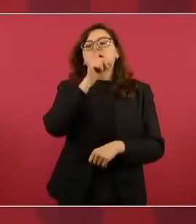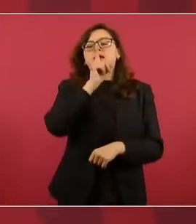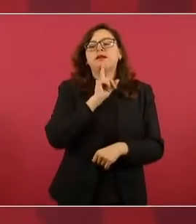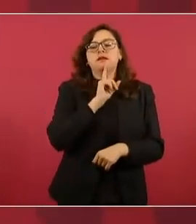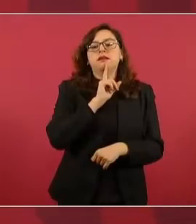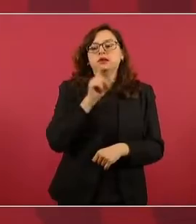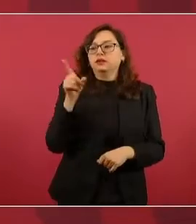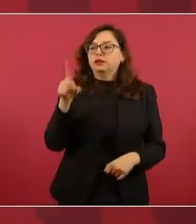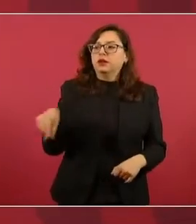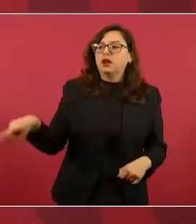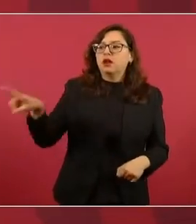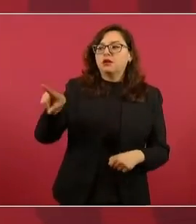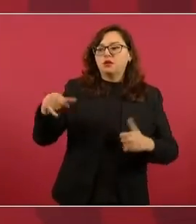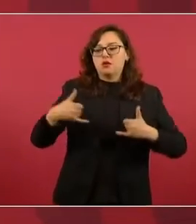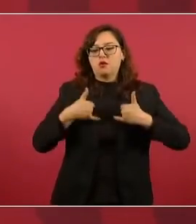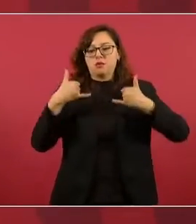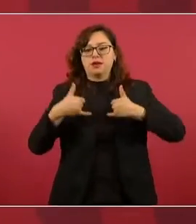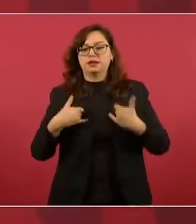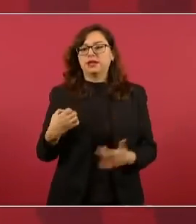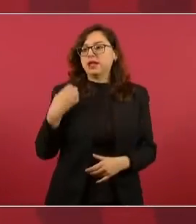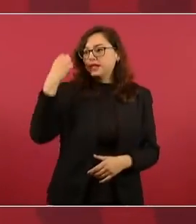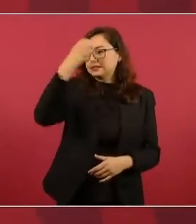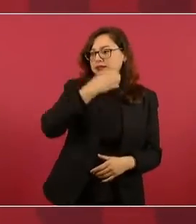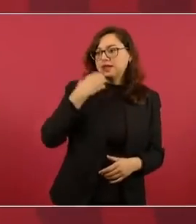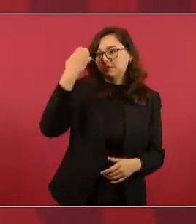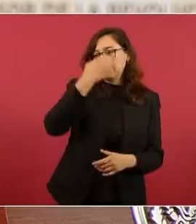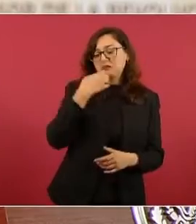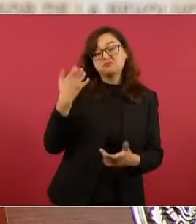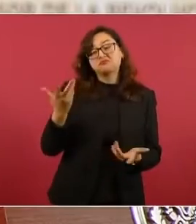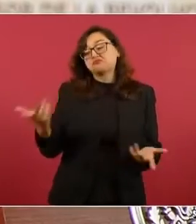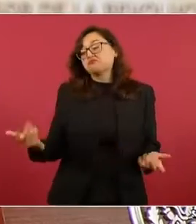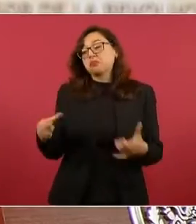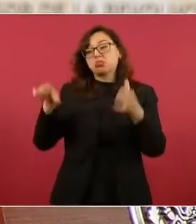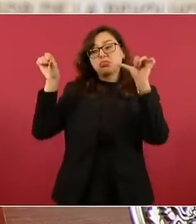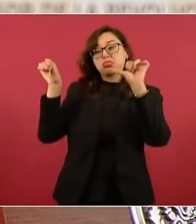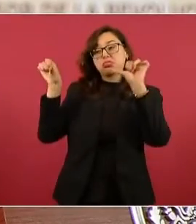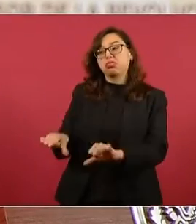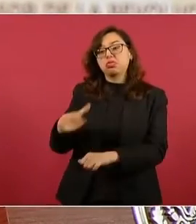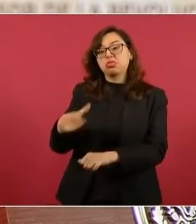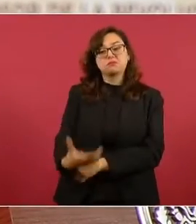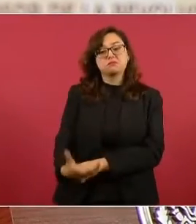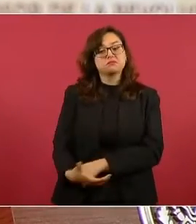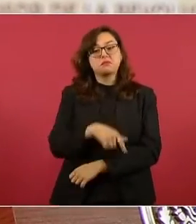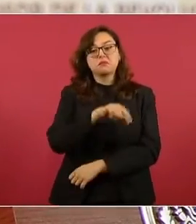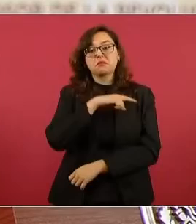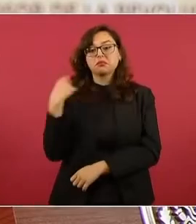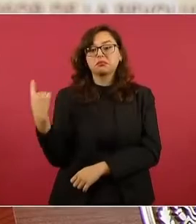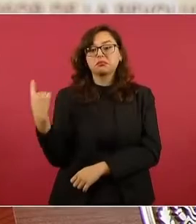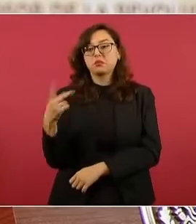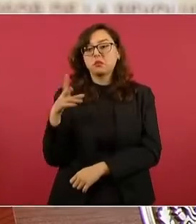en las universidades públicas porque no pasaban el examen de admisión,